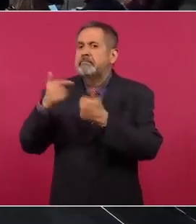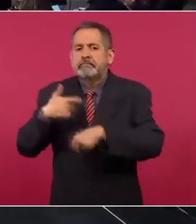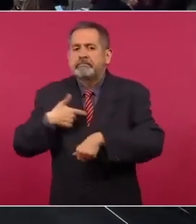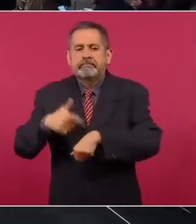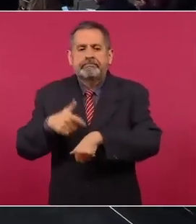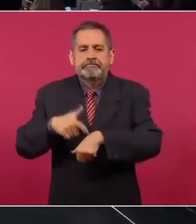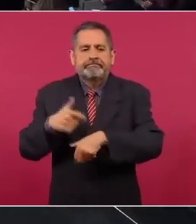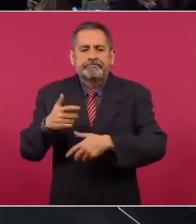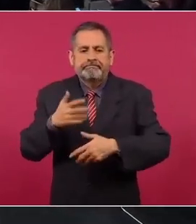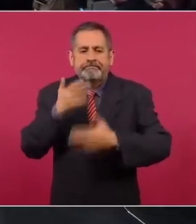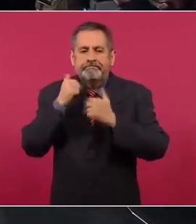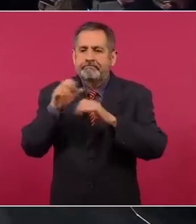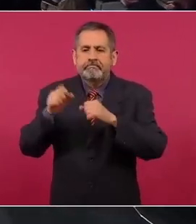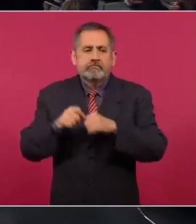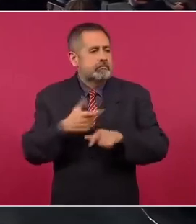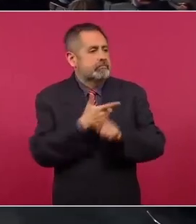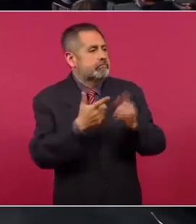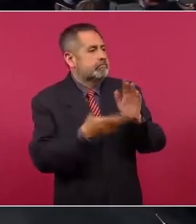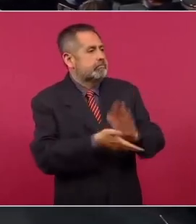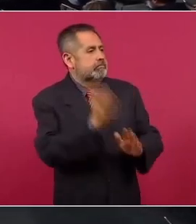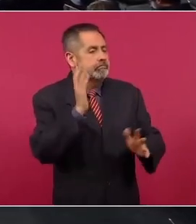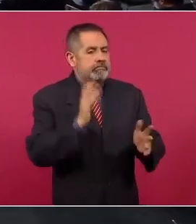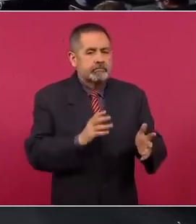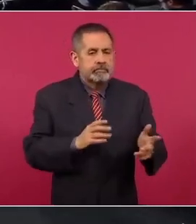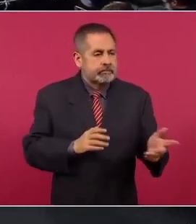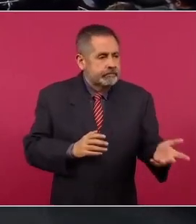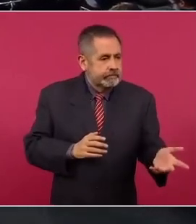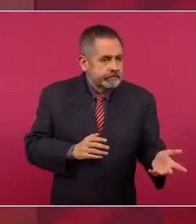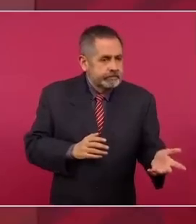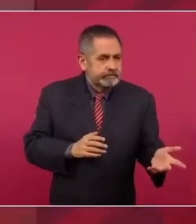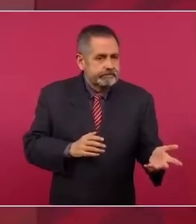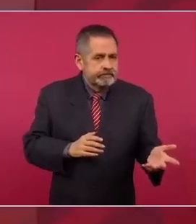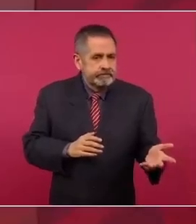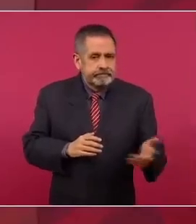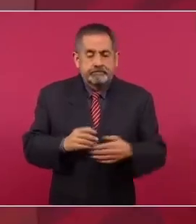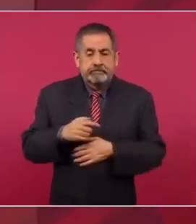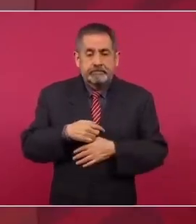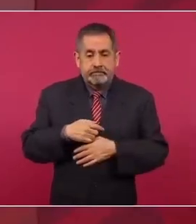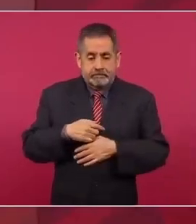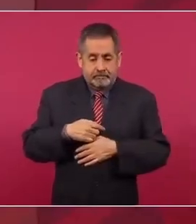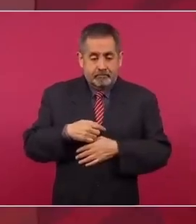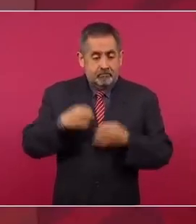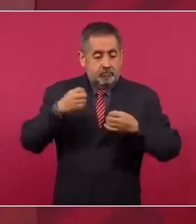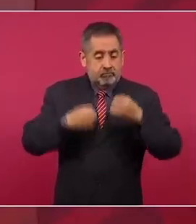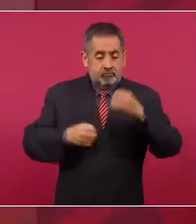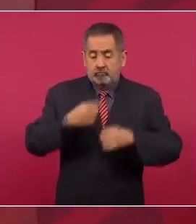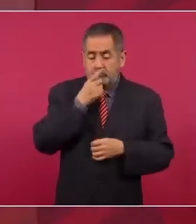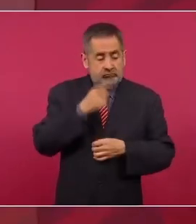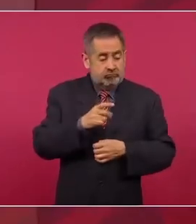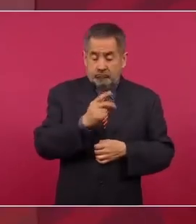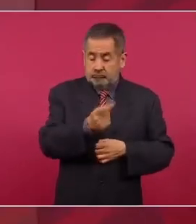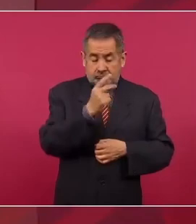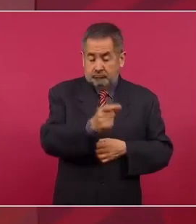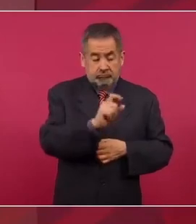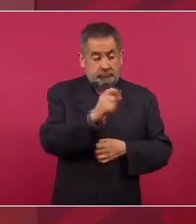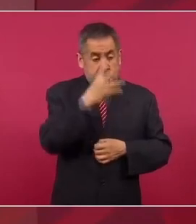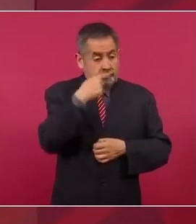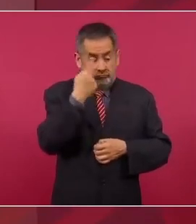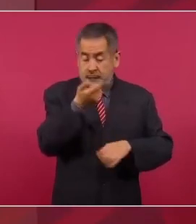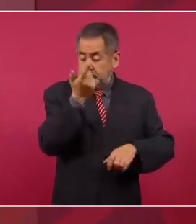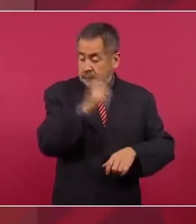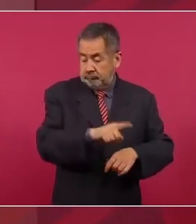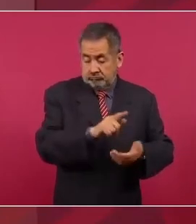Y además el jueves 24 horas, sino